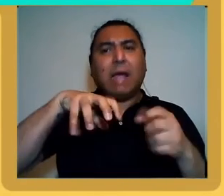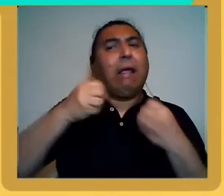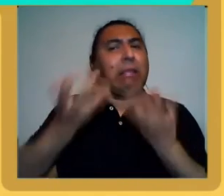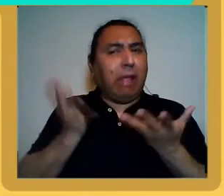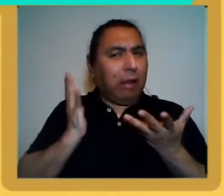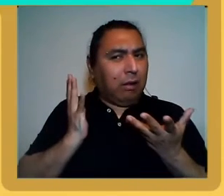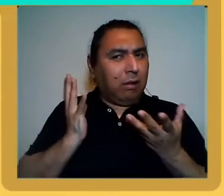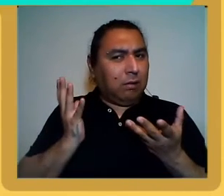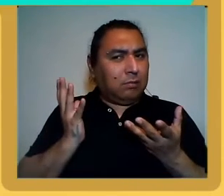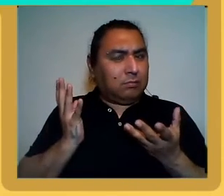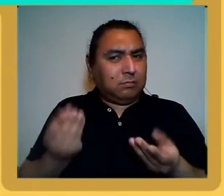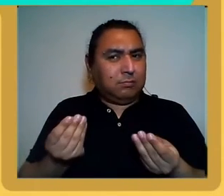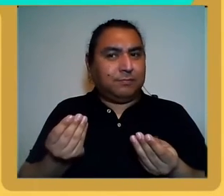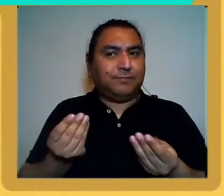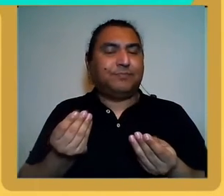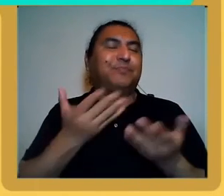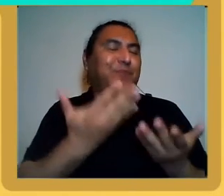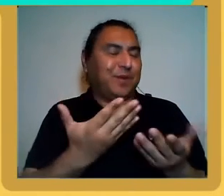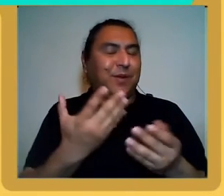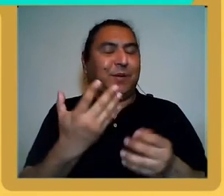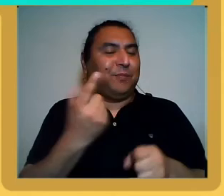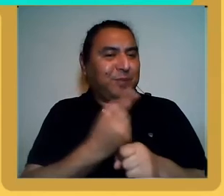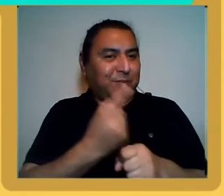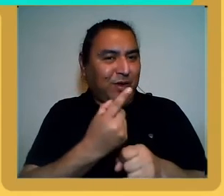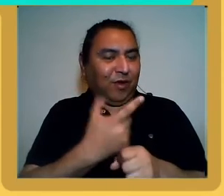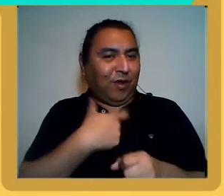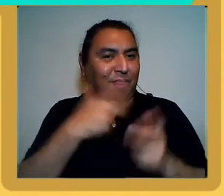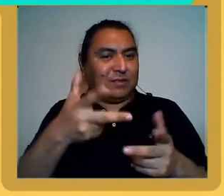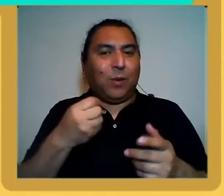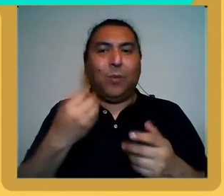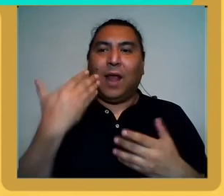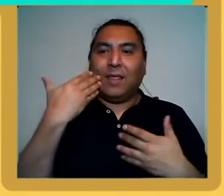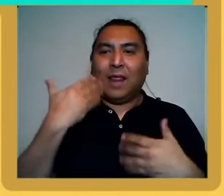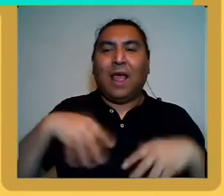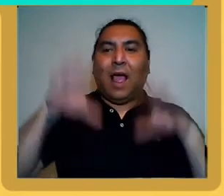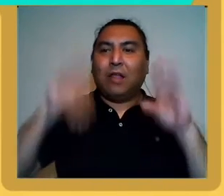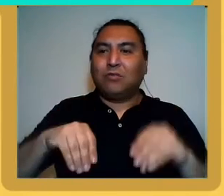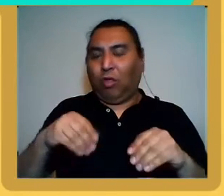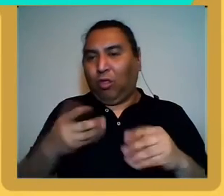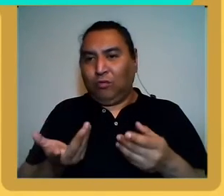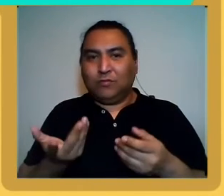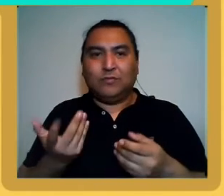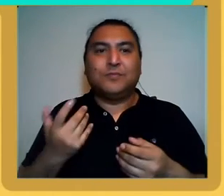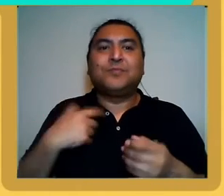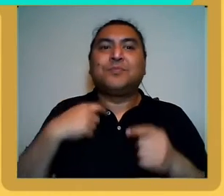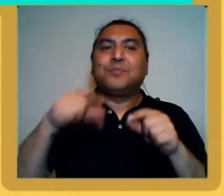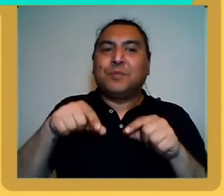Bueno, ante todo, primero Eduardo, buenas tardes a todos los miembros de Endeavor, que